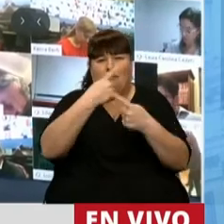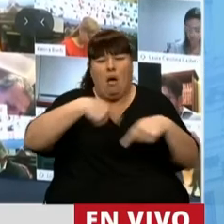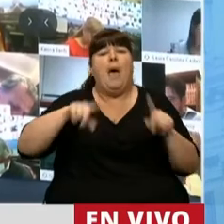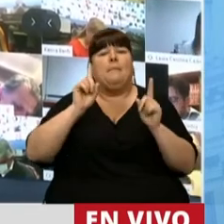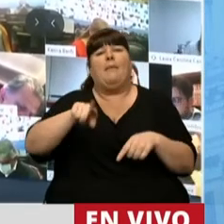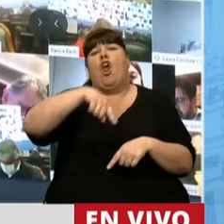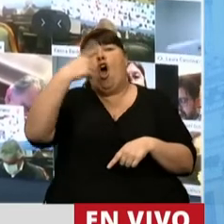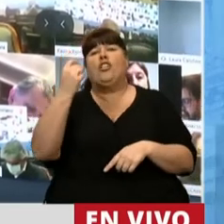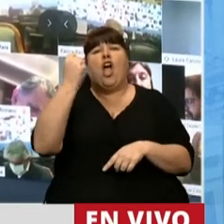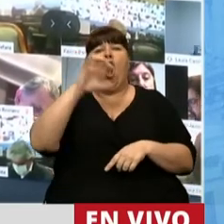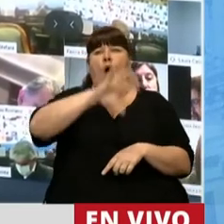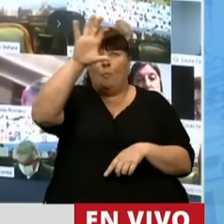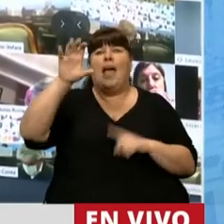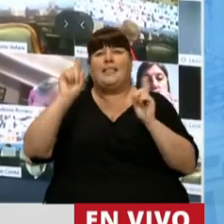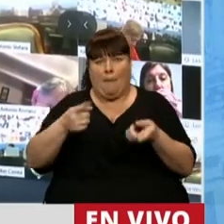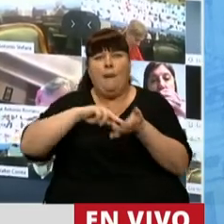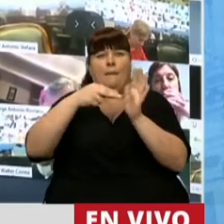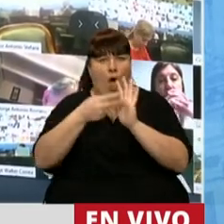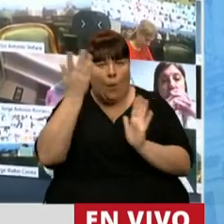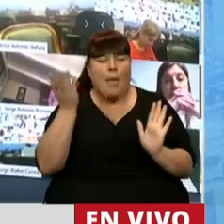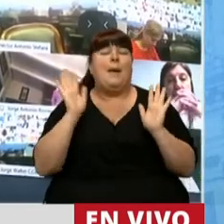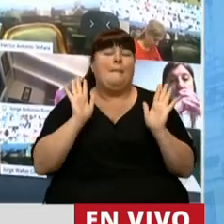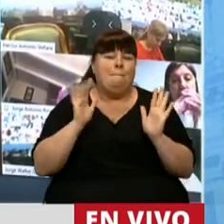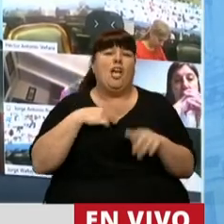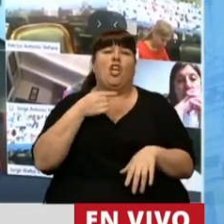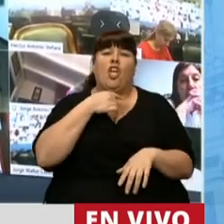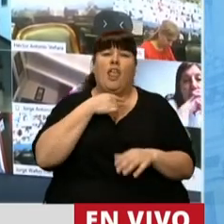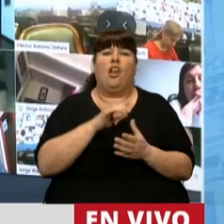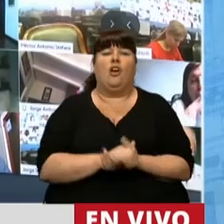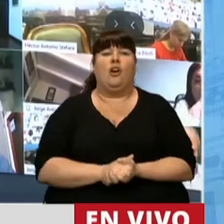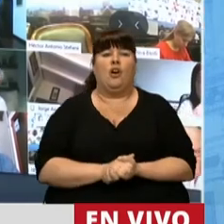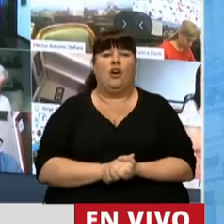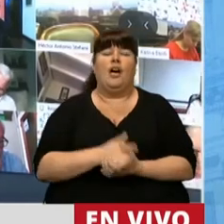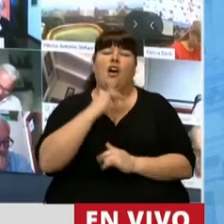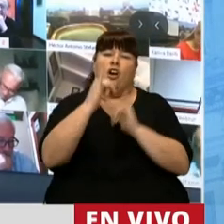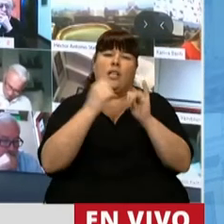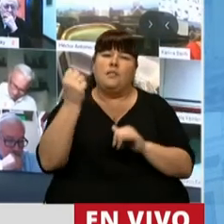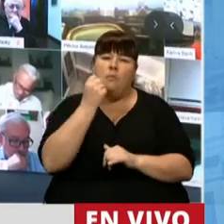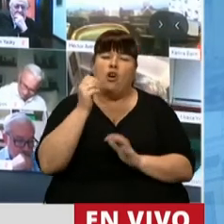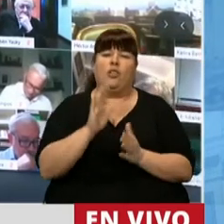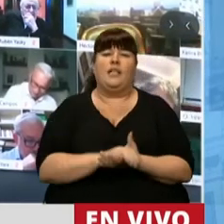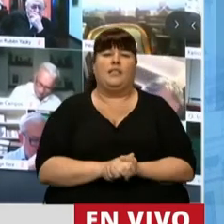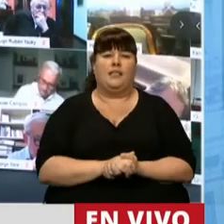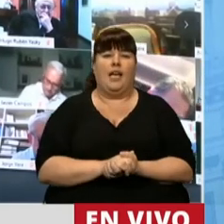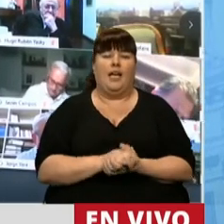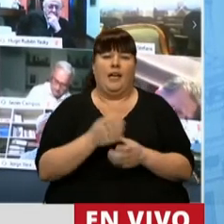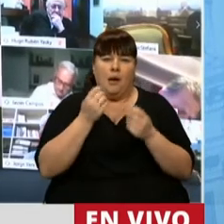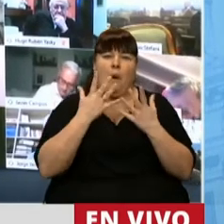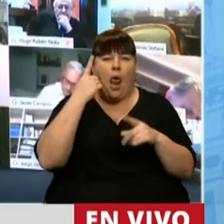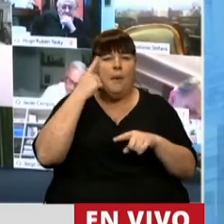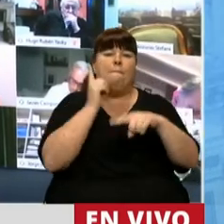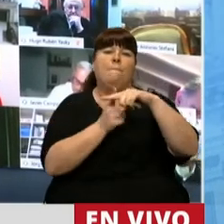tampoco para otras economías regionales, pero sí queremos destacar, valorar